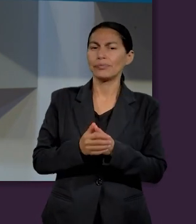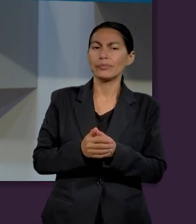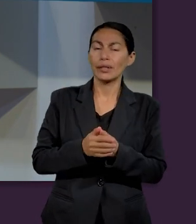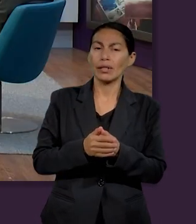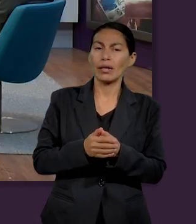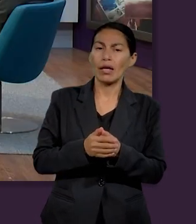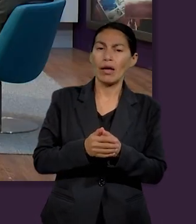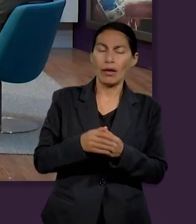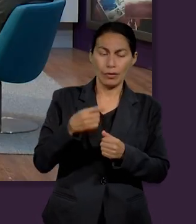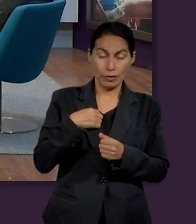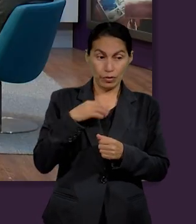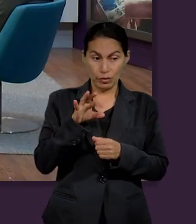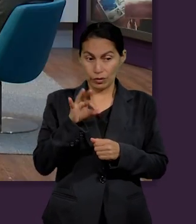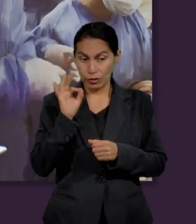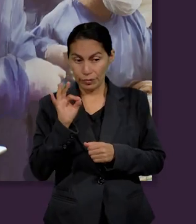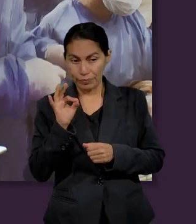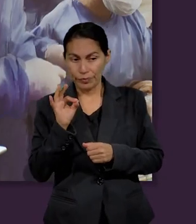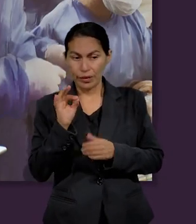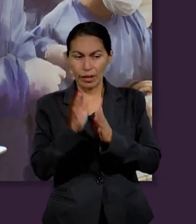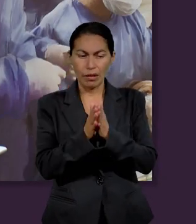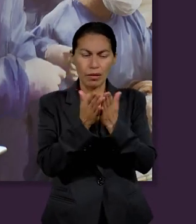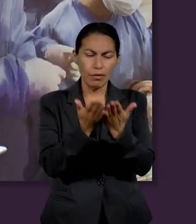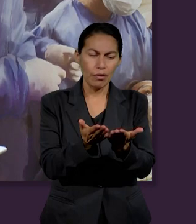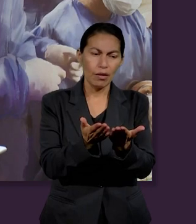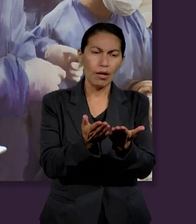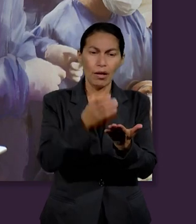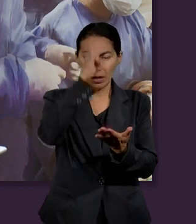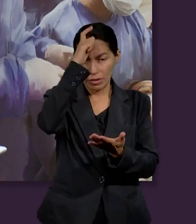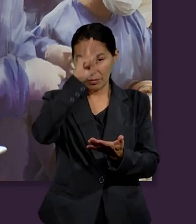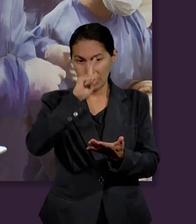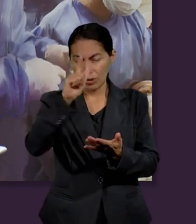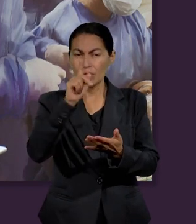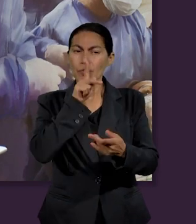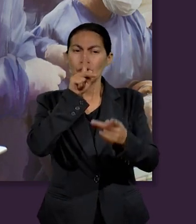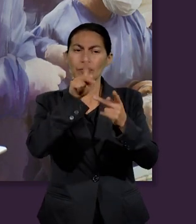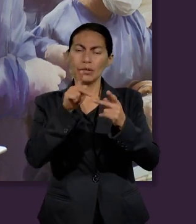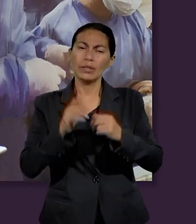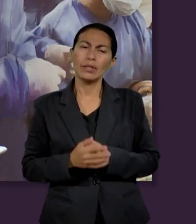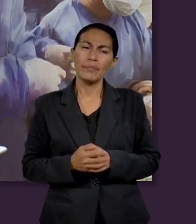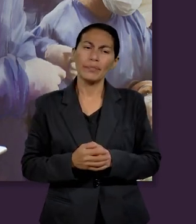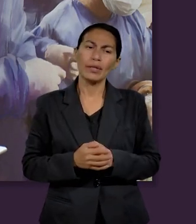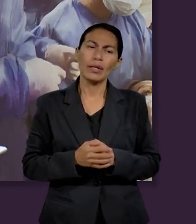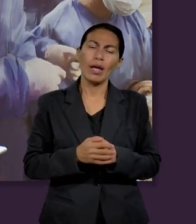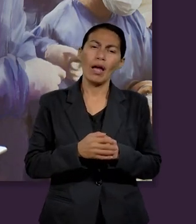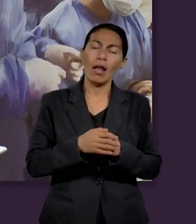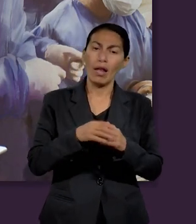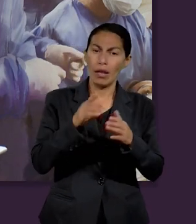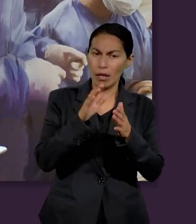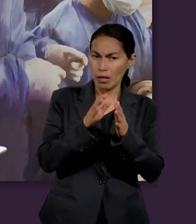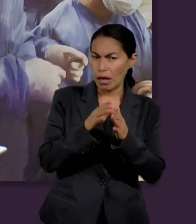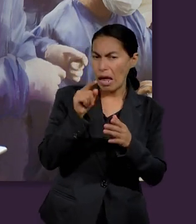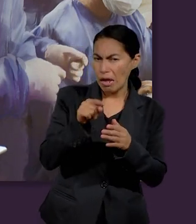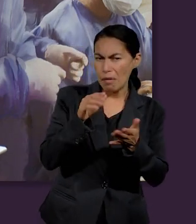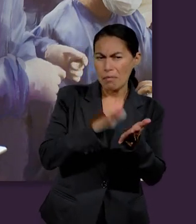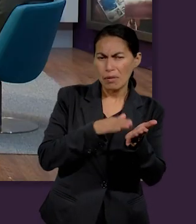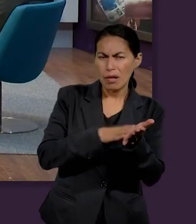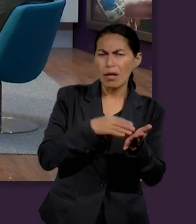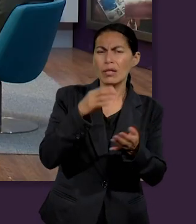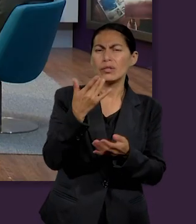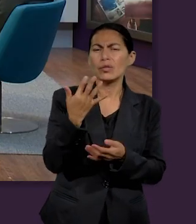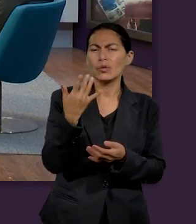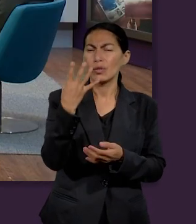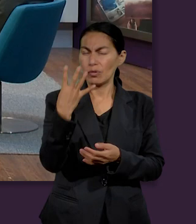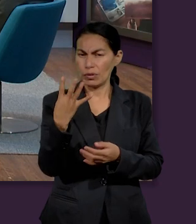claro que sí yo encontré algo muy interesante en el espíritu de profecía en el libro de Patriarcas y Profetas capítulo 54